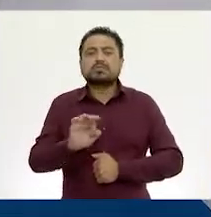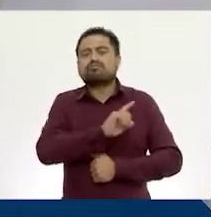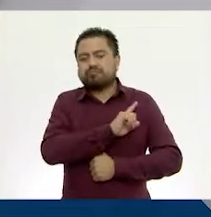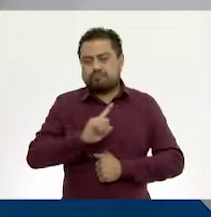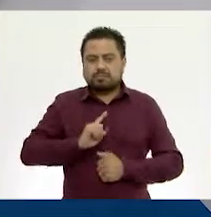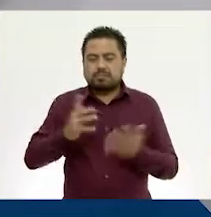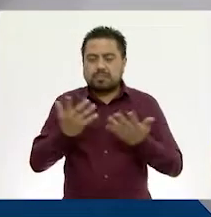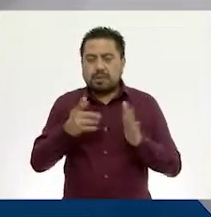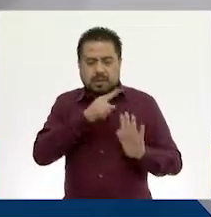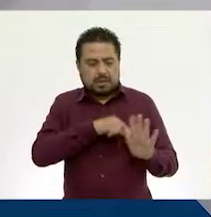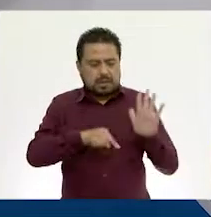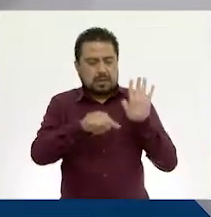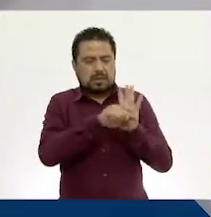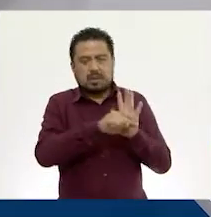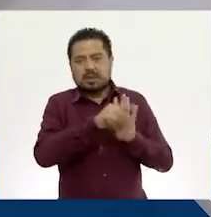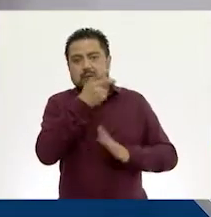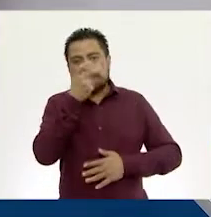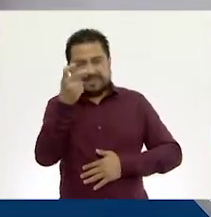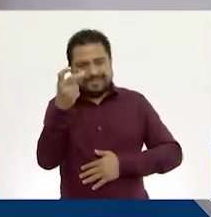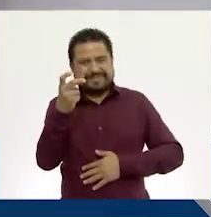que hacer esta resta. Ajá.